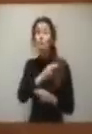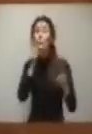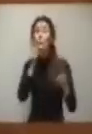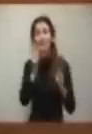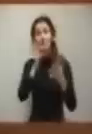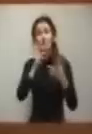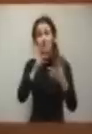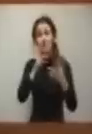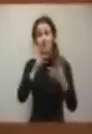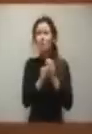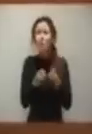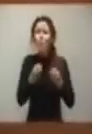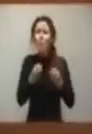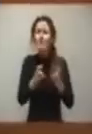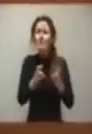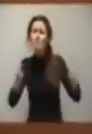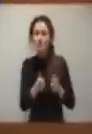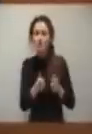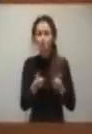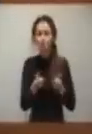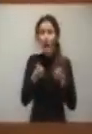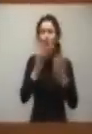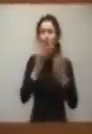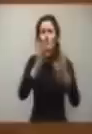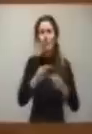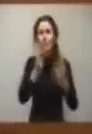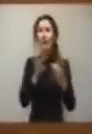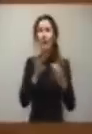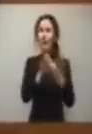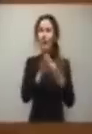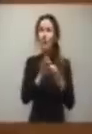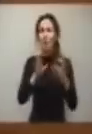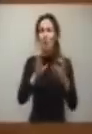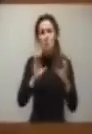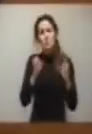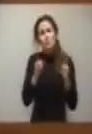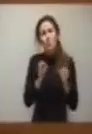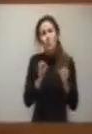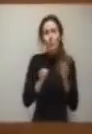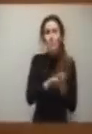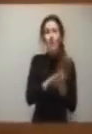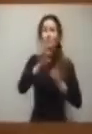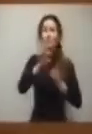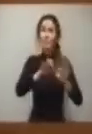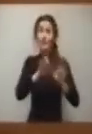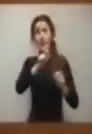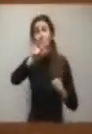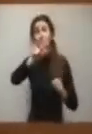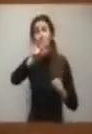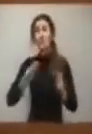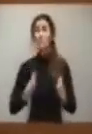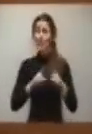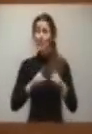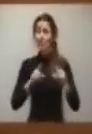públicas, pero en concreto de la administración pública autonómica en relación con el conjunto de la población, de la comunidad. Y